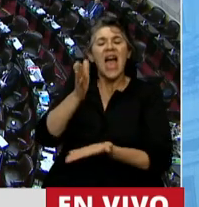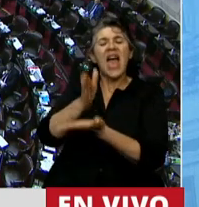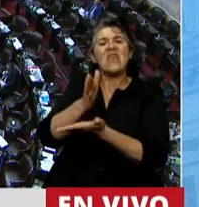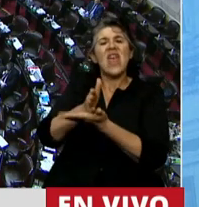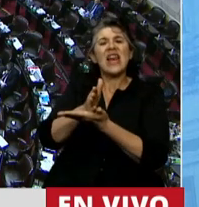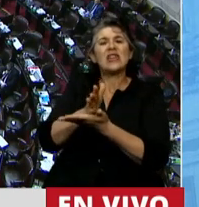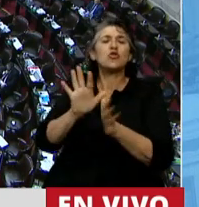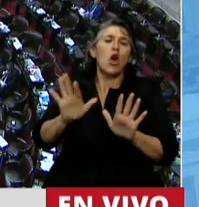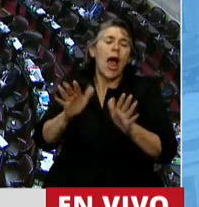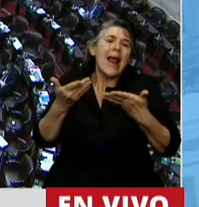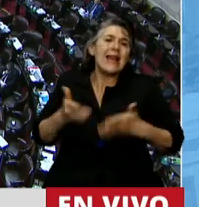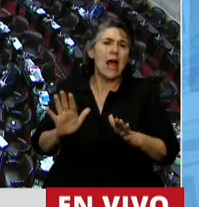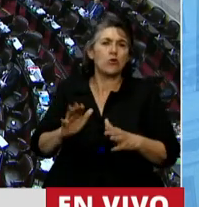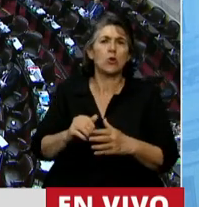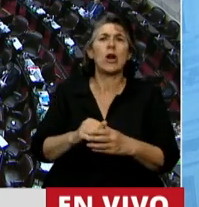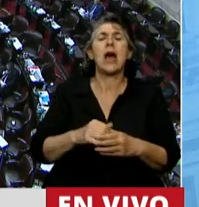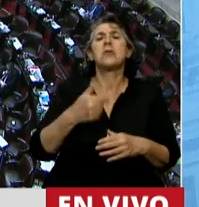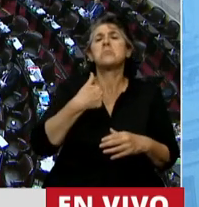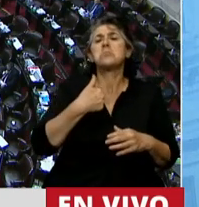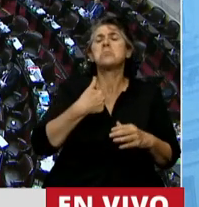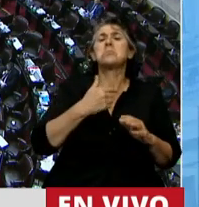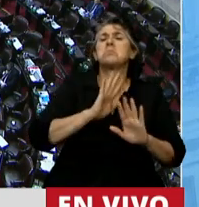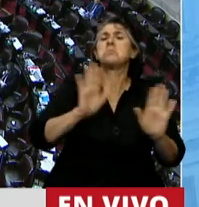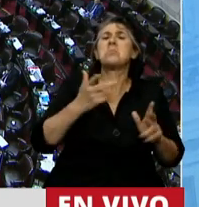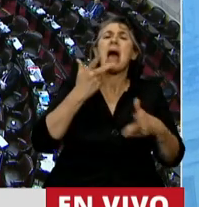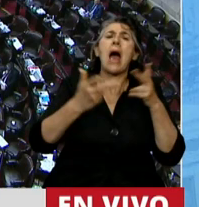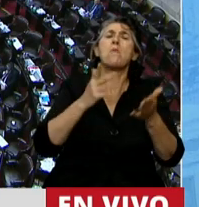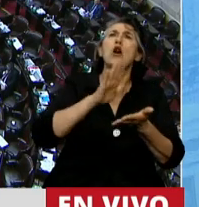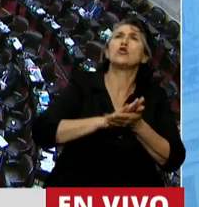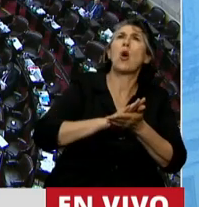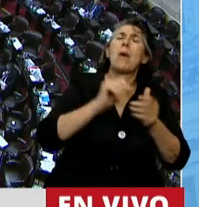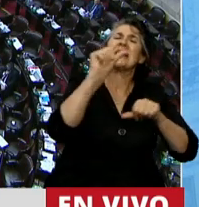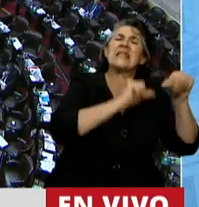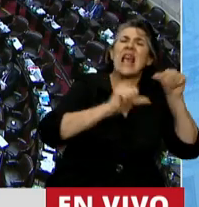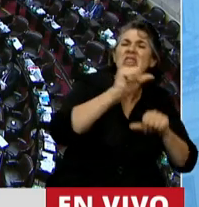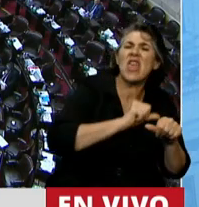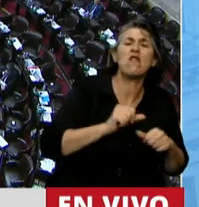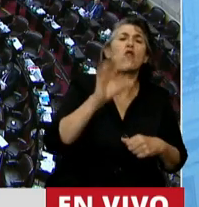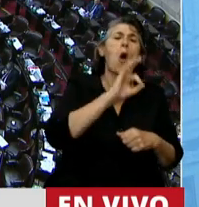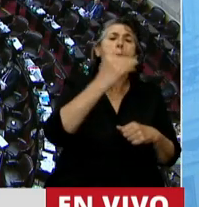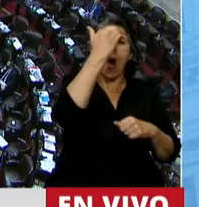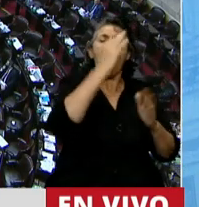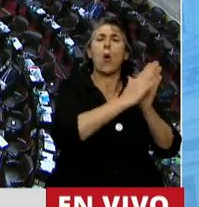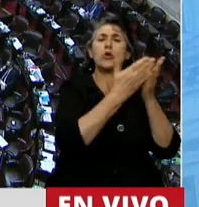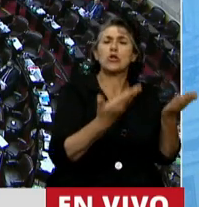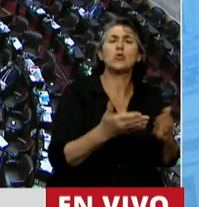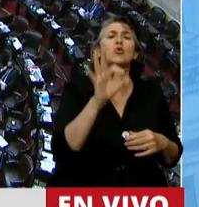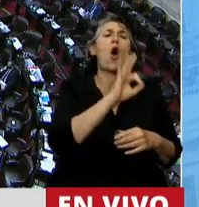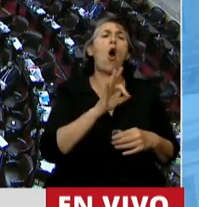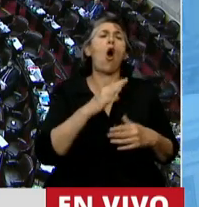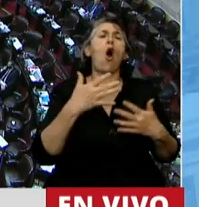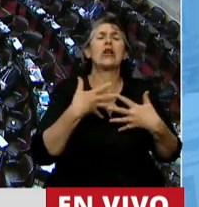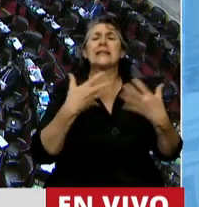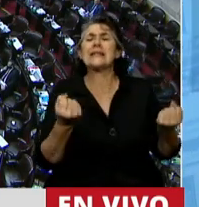referiré ni a argumentos constitucionales, científicos, de salud pública,